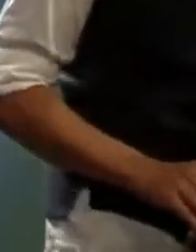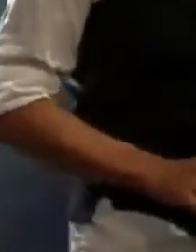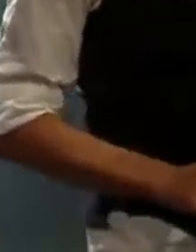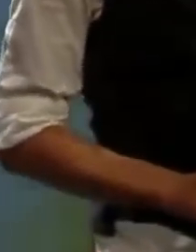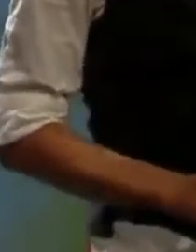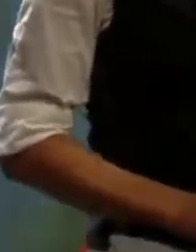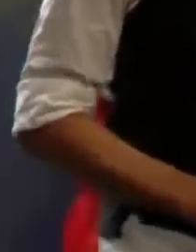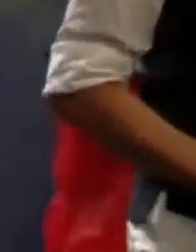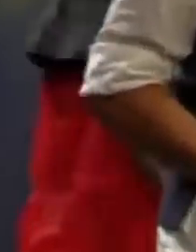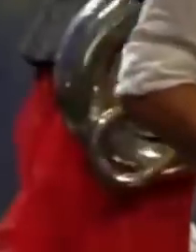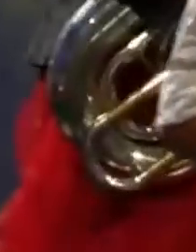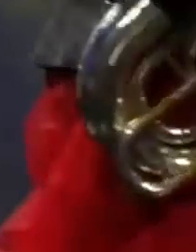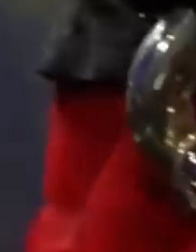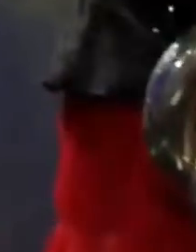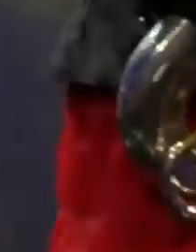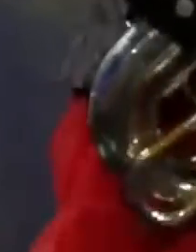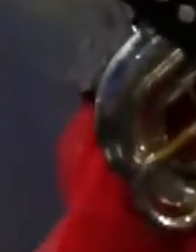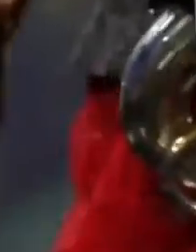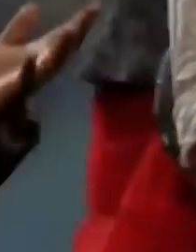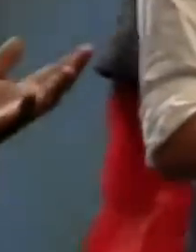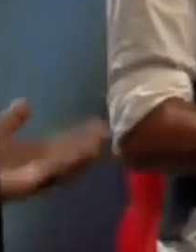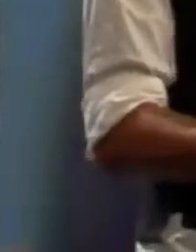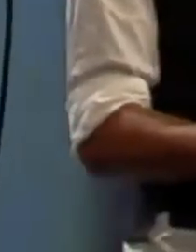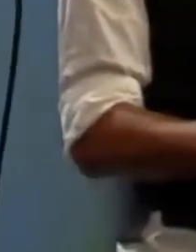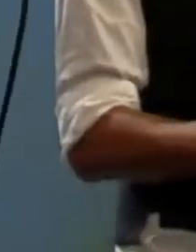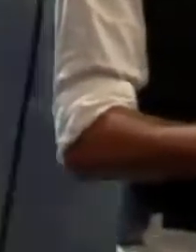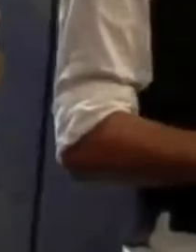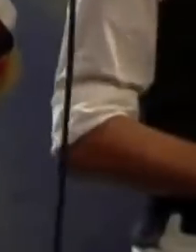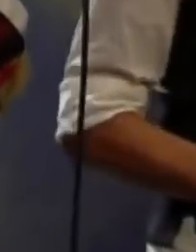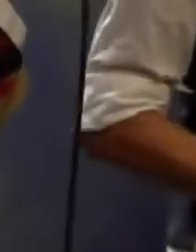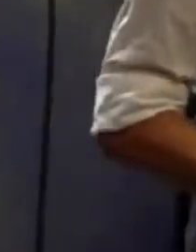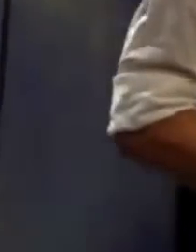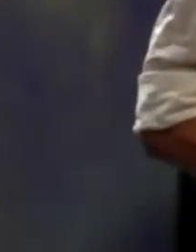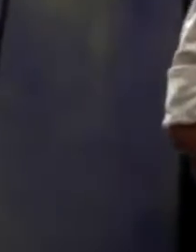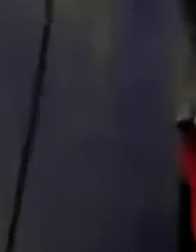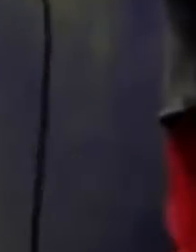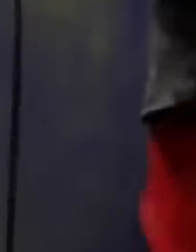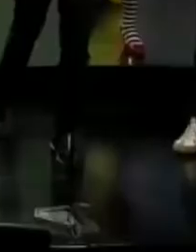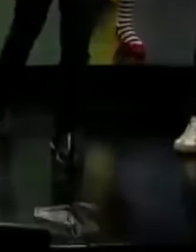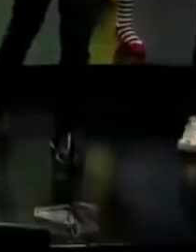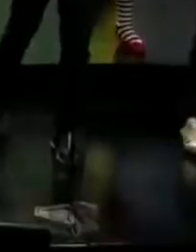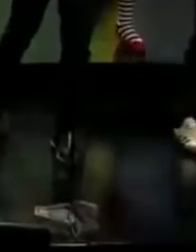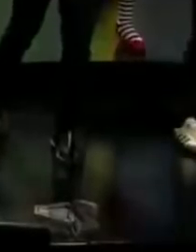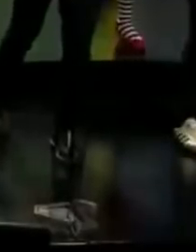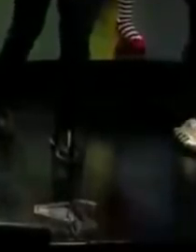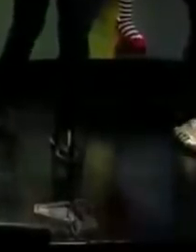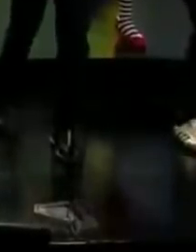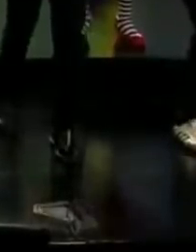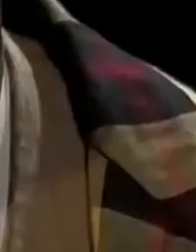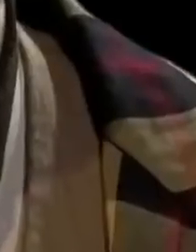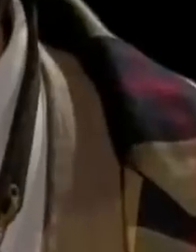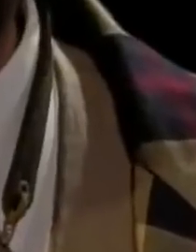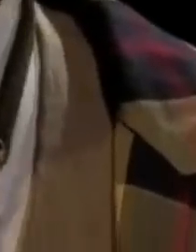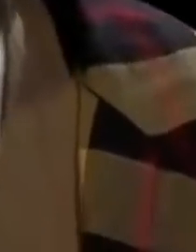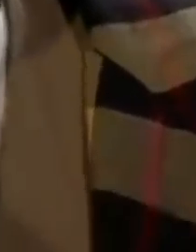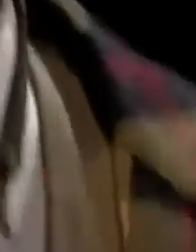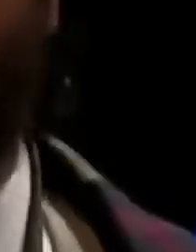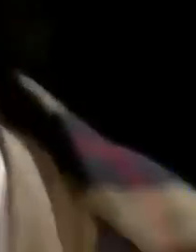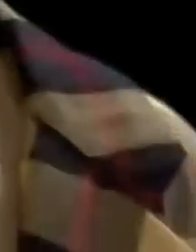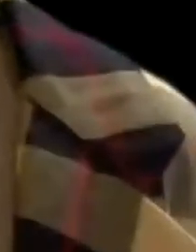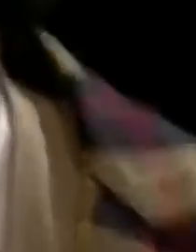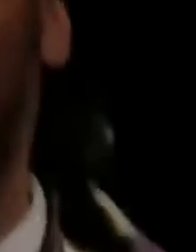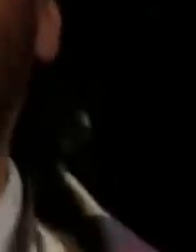quiero ver la luna contigo, oh, oh, quédate unas horas conmigo.